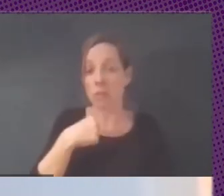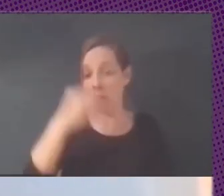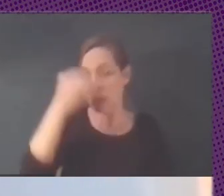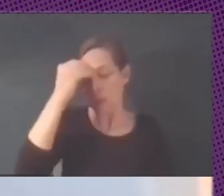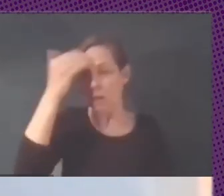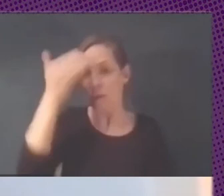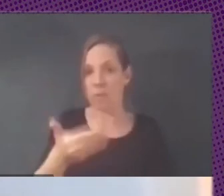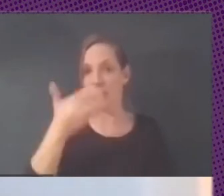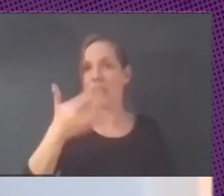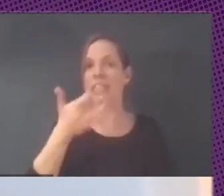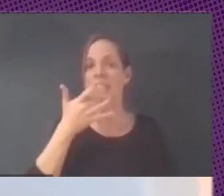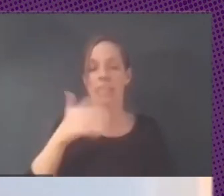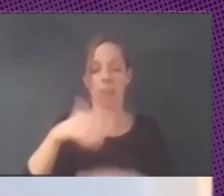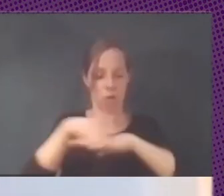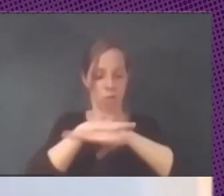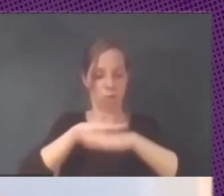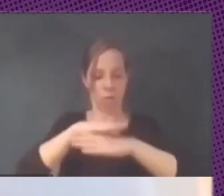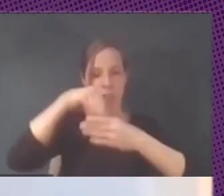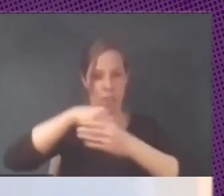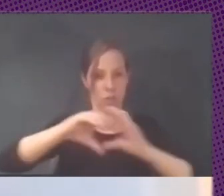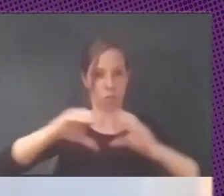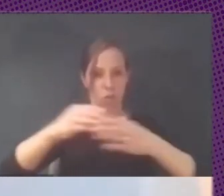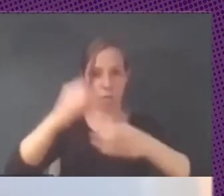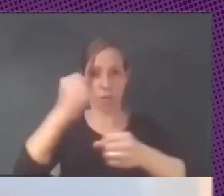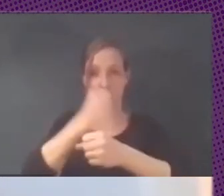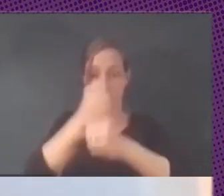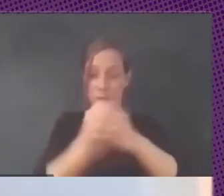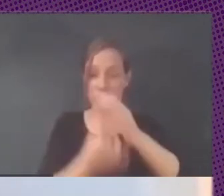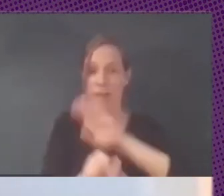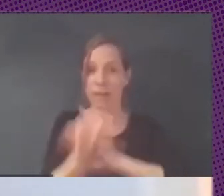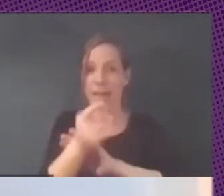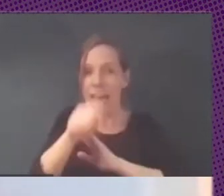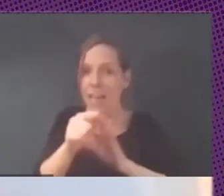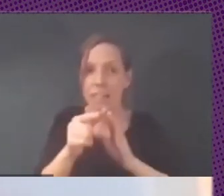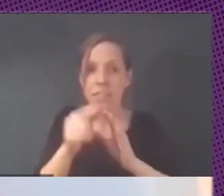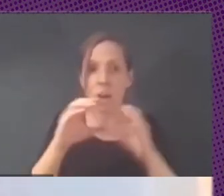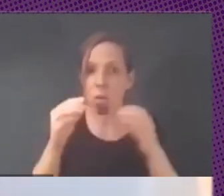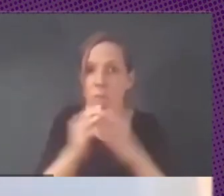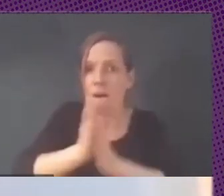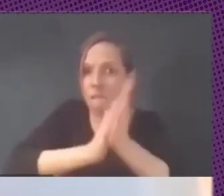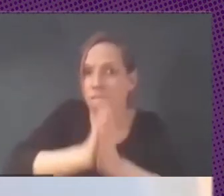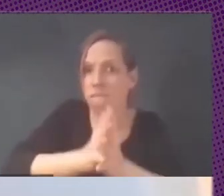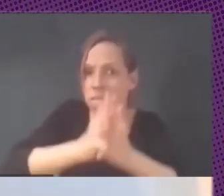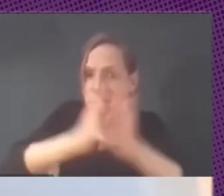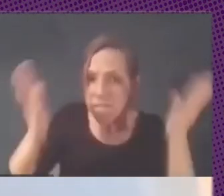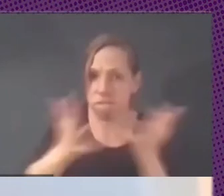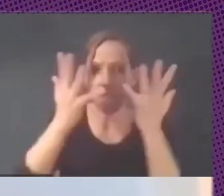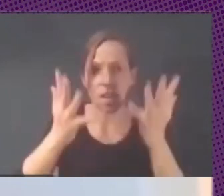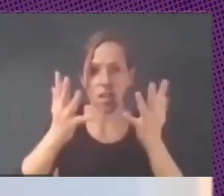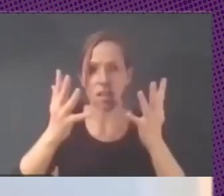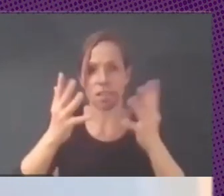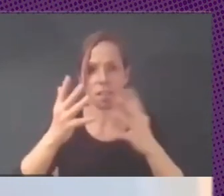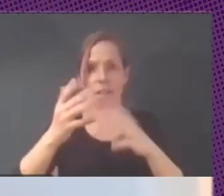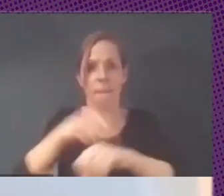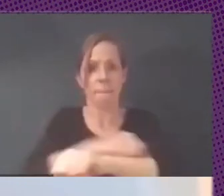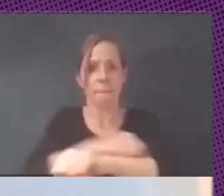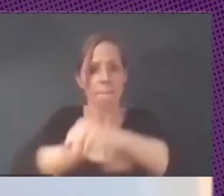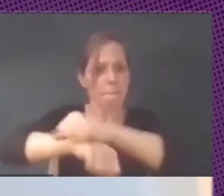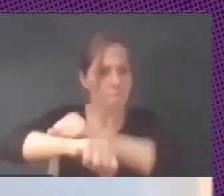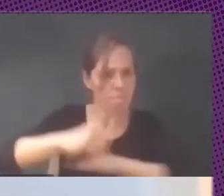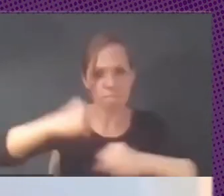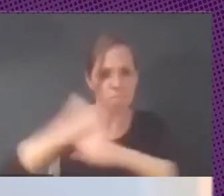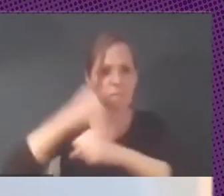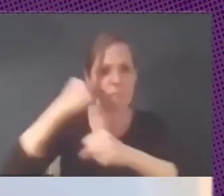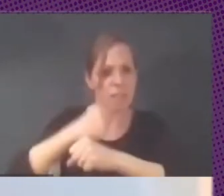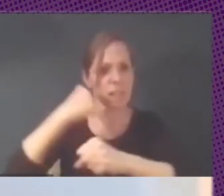en un organismo un grupo de trabajo ese grupo va a estar muy motivado si va a estar con la camiseta puesta como decía Virginia si es